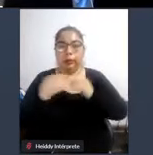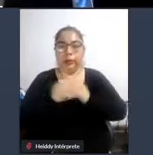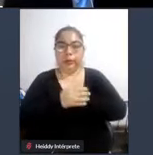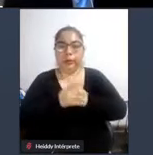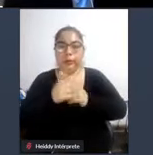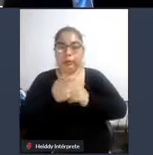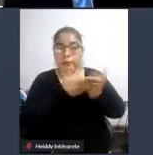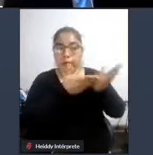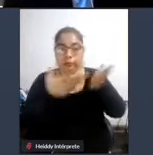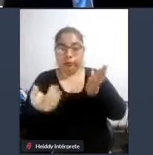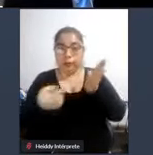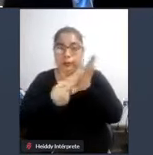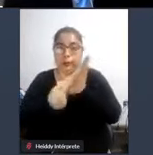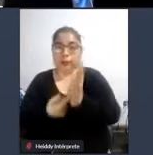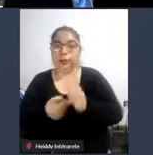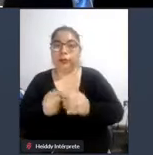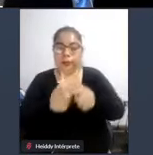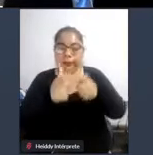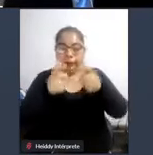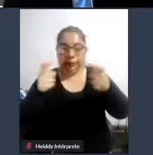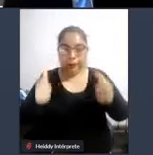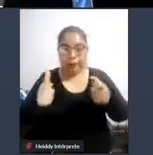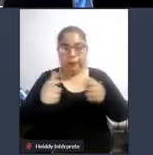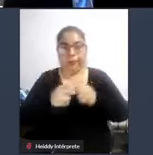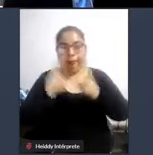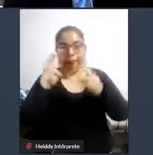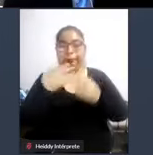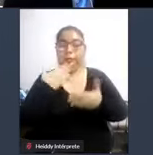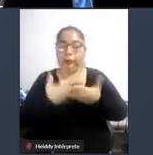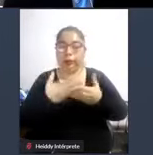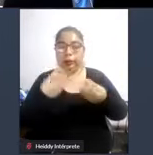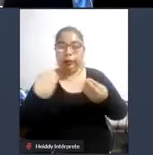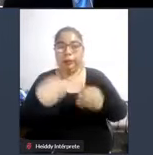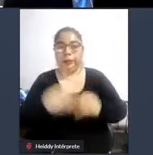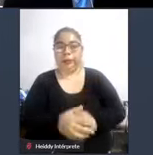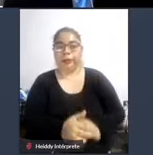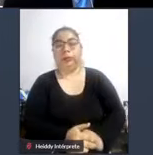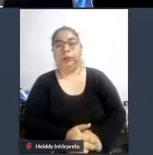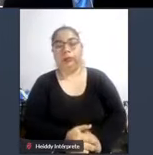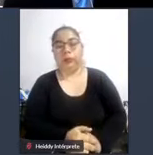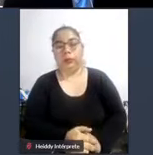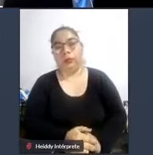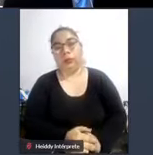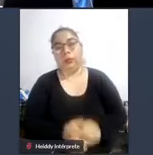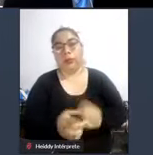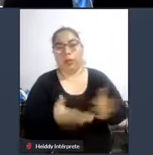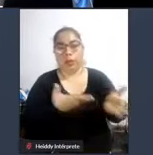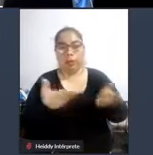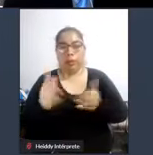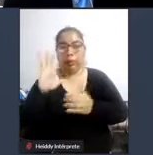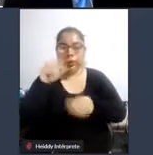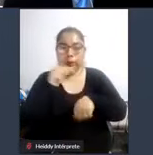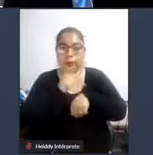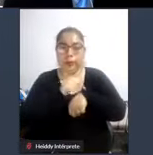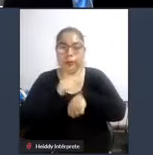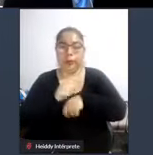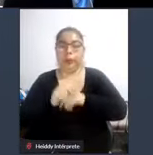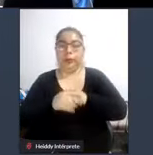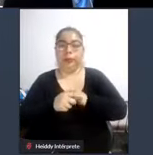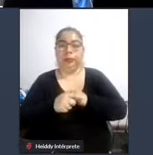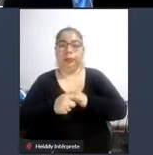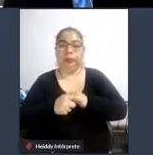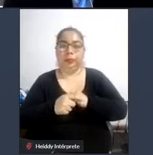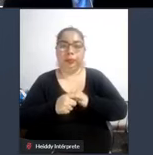presencia vamos a ampliar ese tema muchas gracias vamos a ir rápidamente y vamos a brindar los cinco minutos me dice